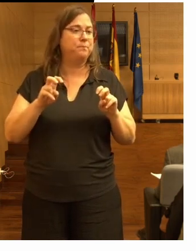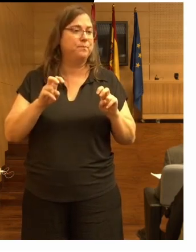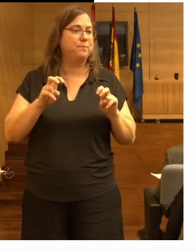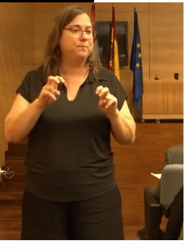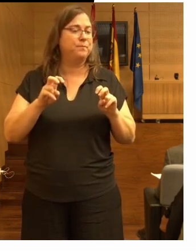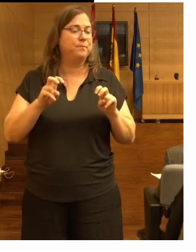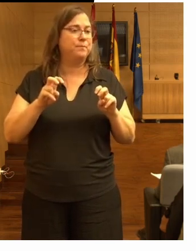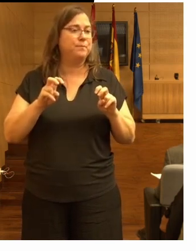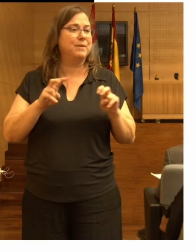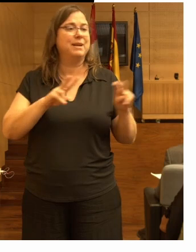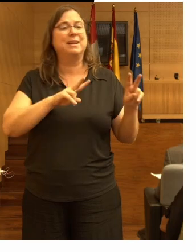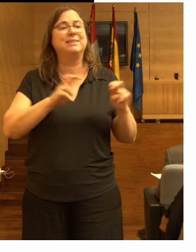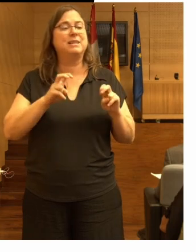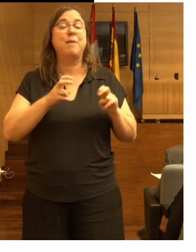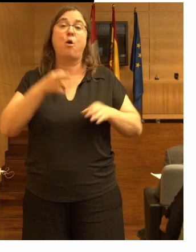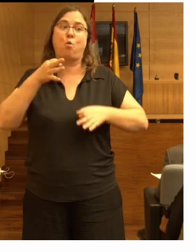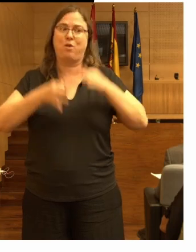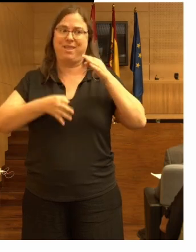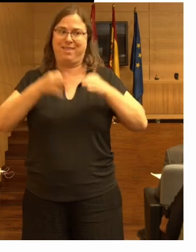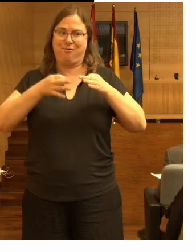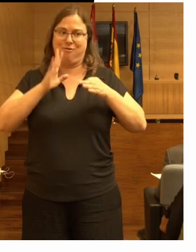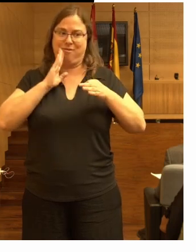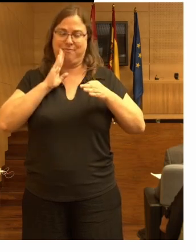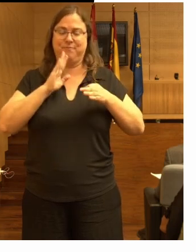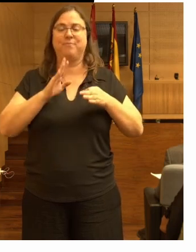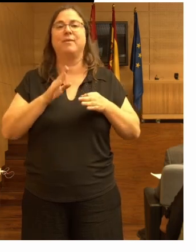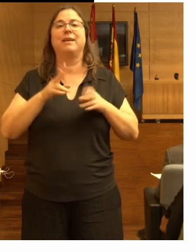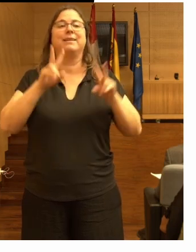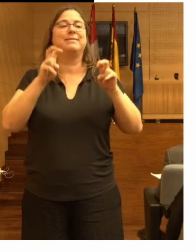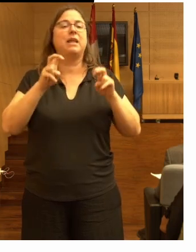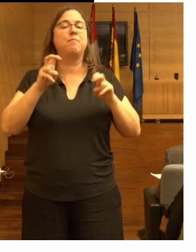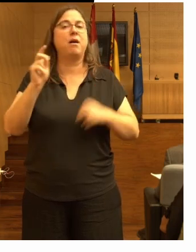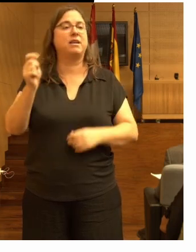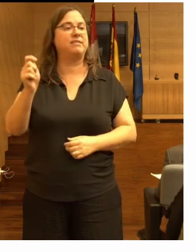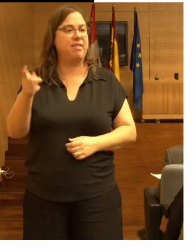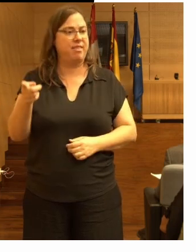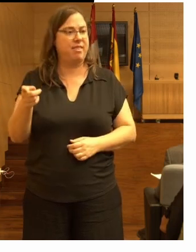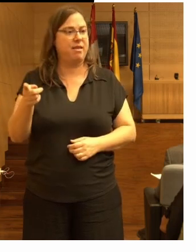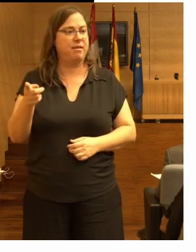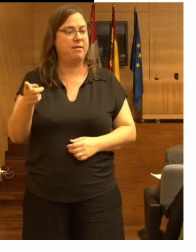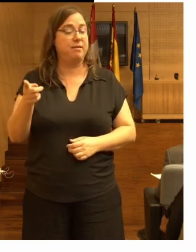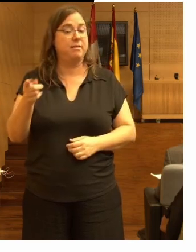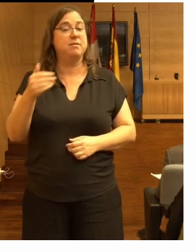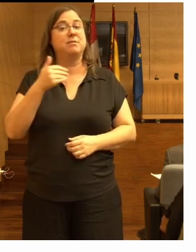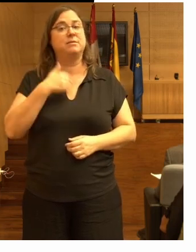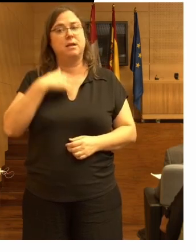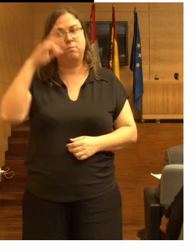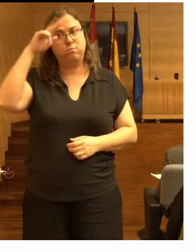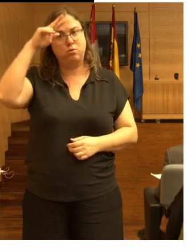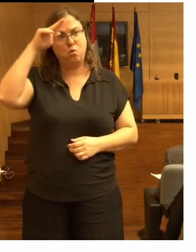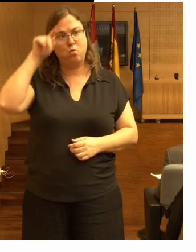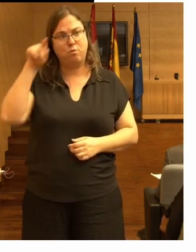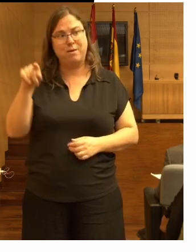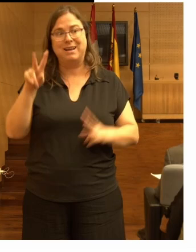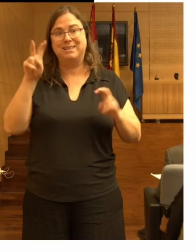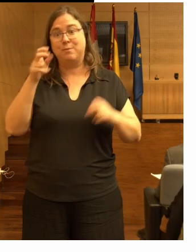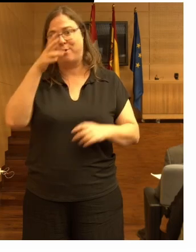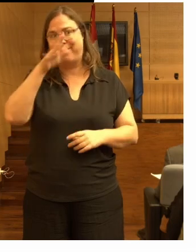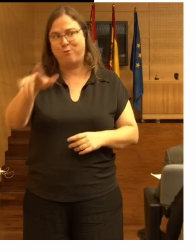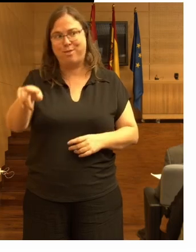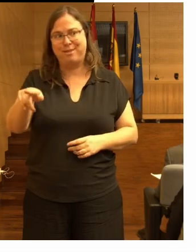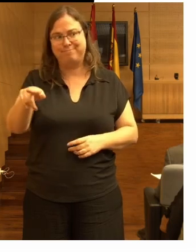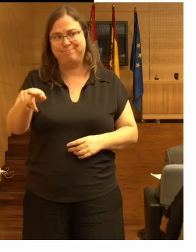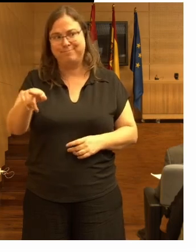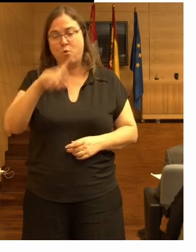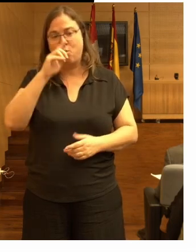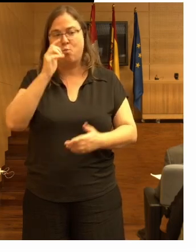los temas jurídicos las residencias a las que les preocupa que se les denuncie y que